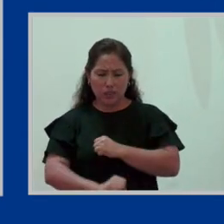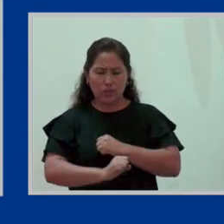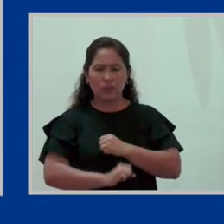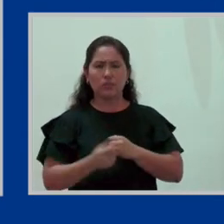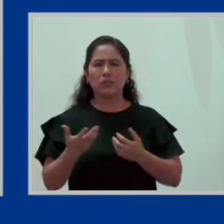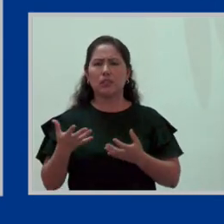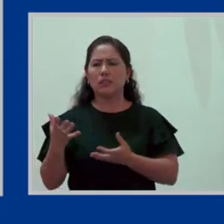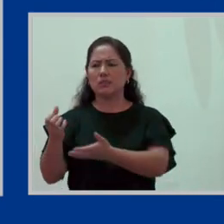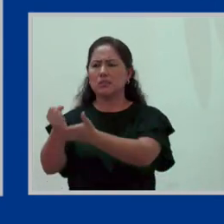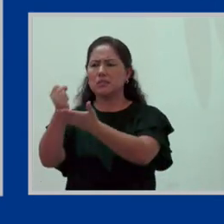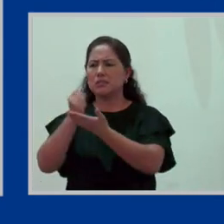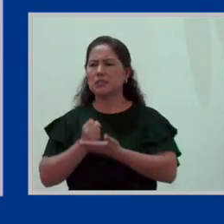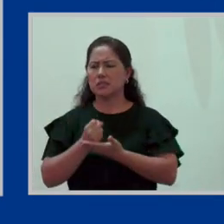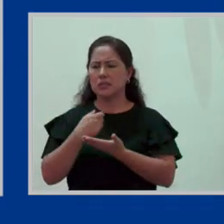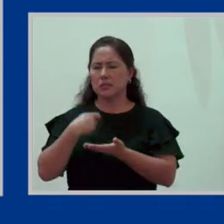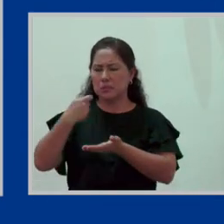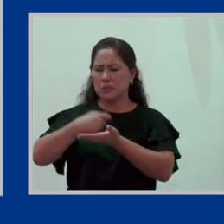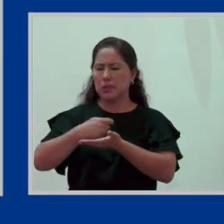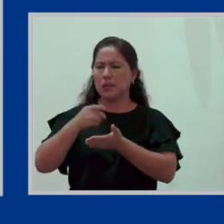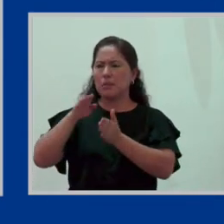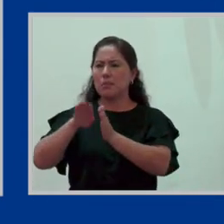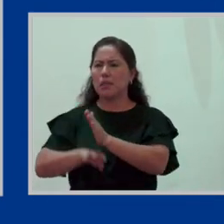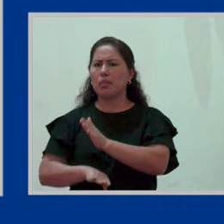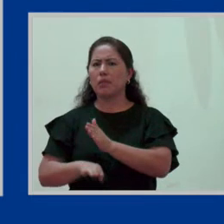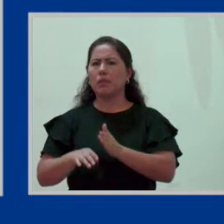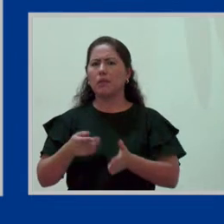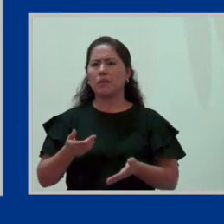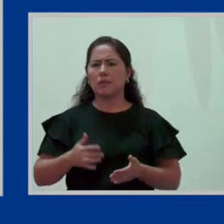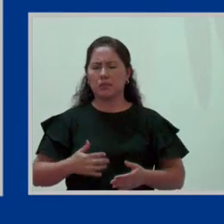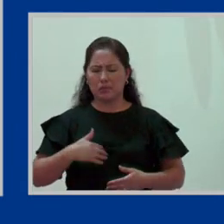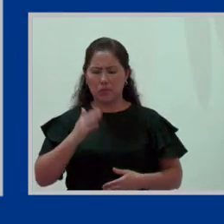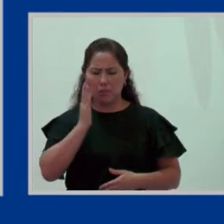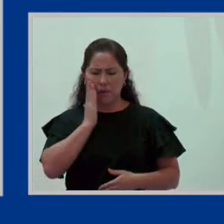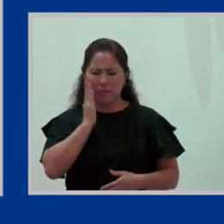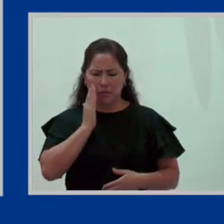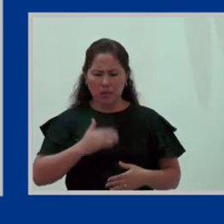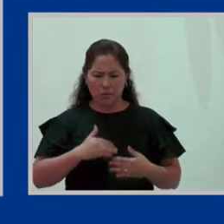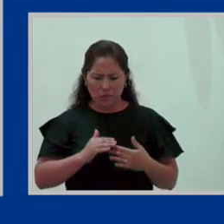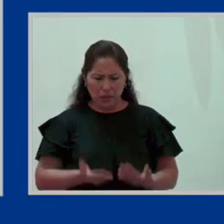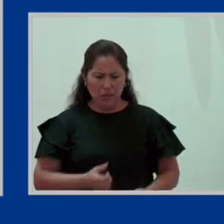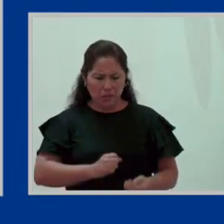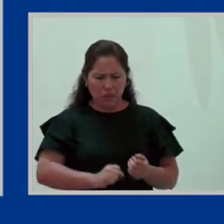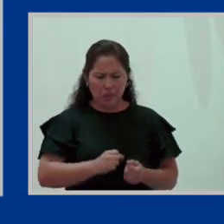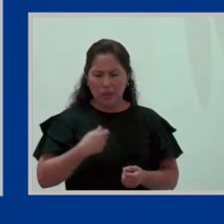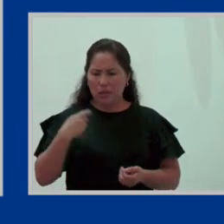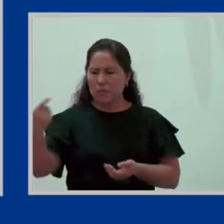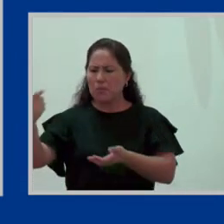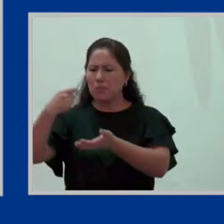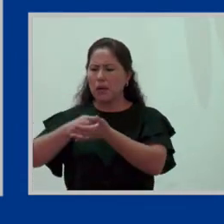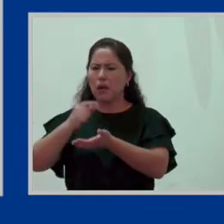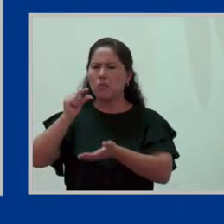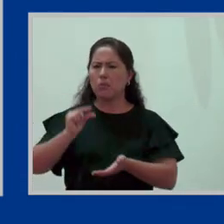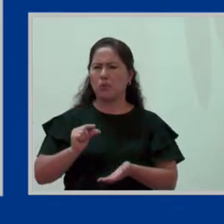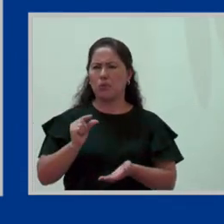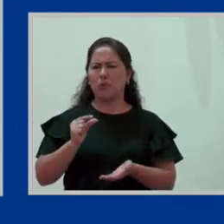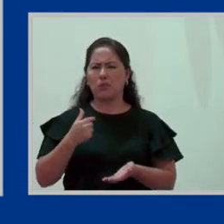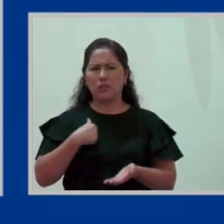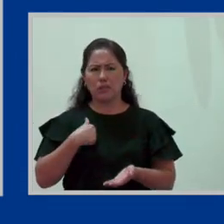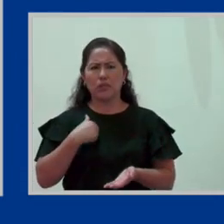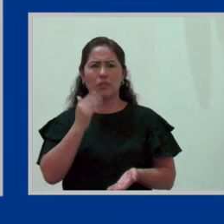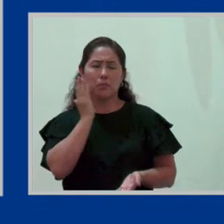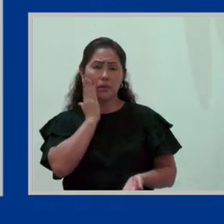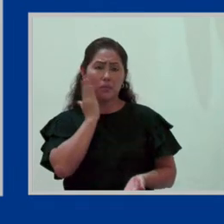salario 12.9% menor que una mujer que no es madre. O sea, entre mismas mujeres, siendo madre,